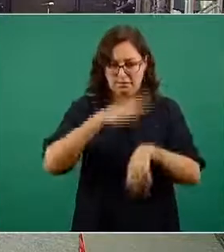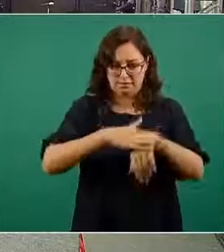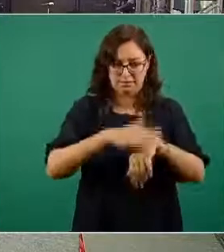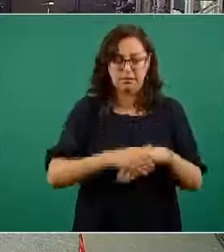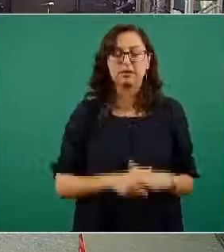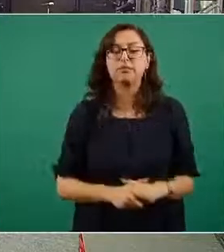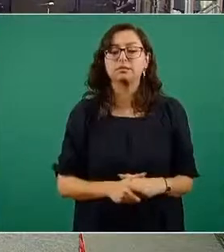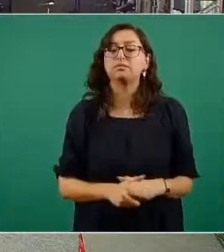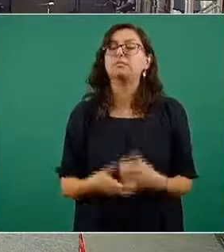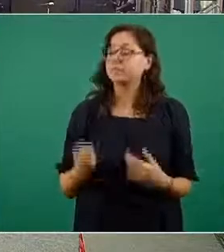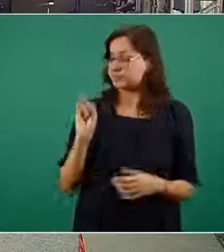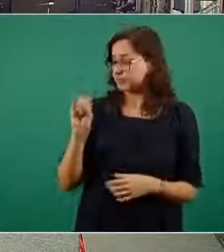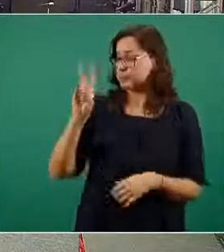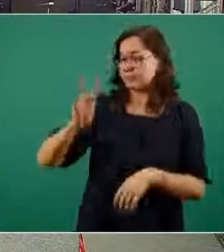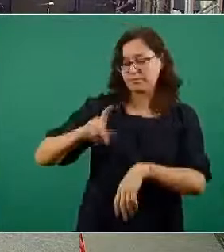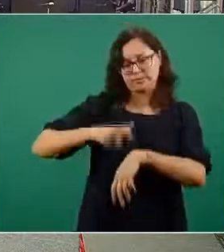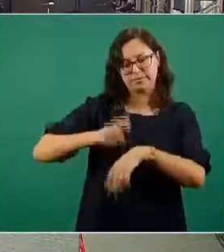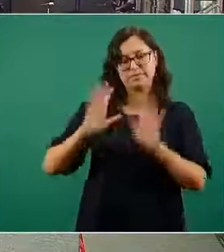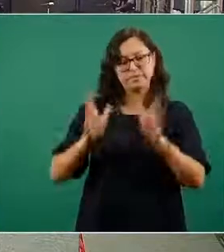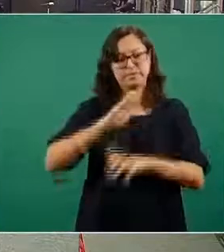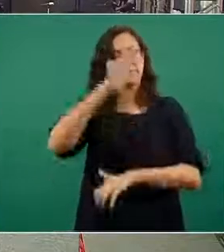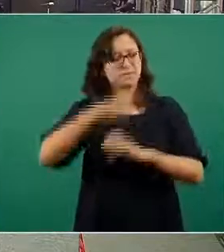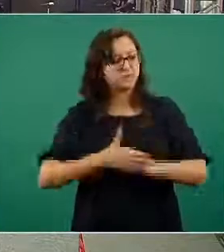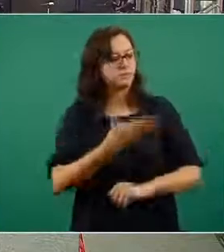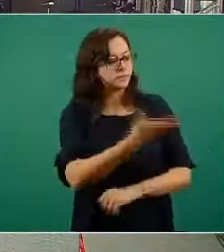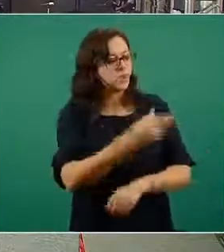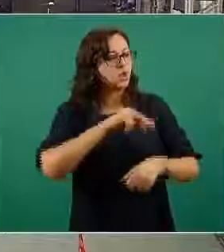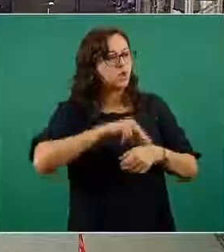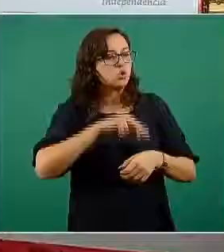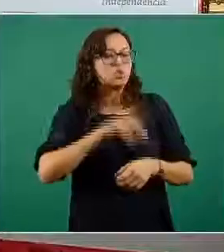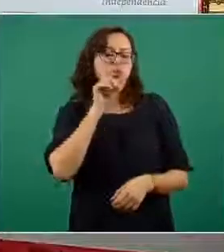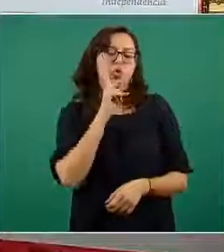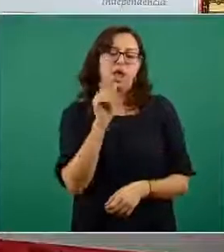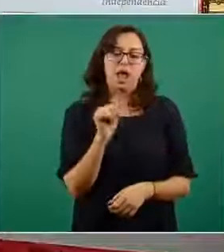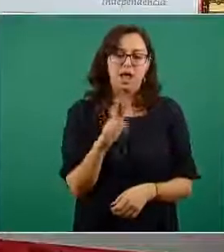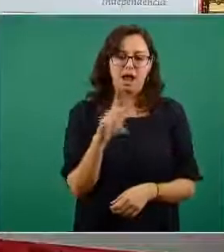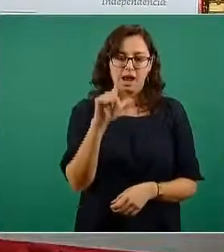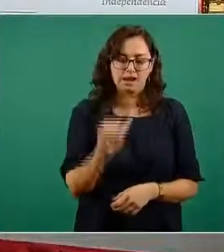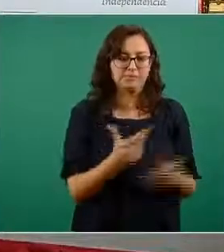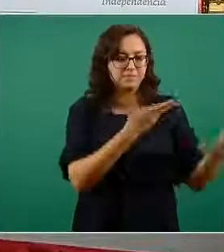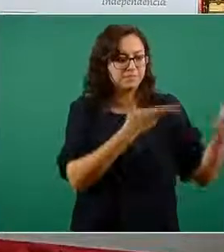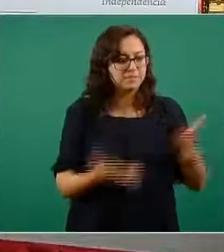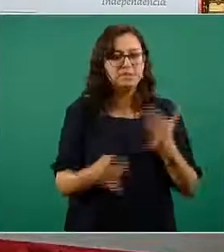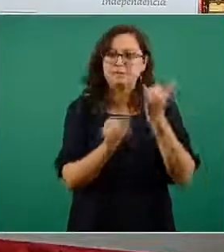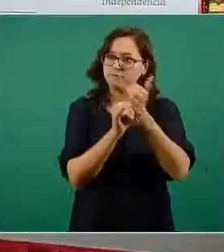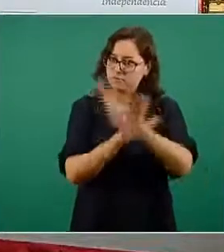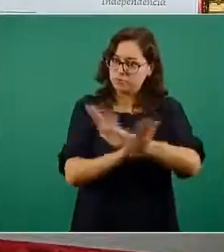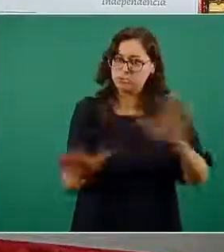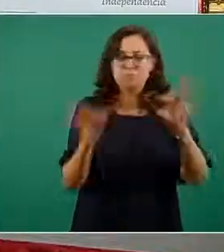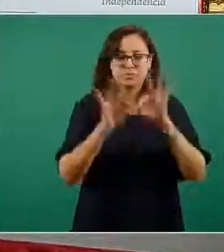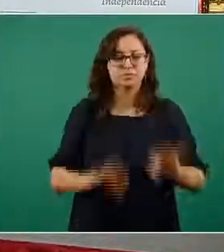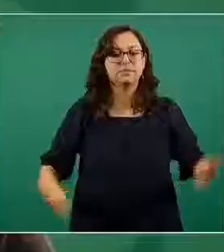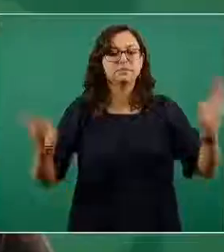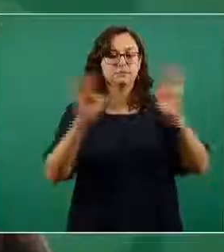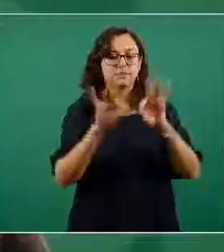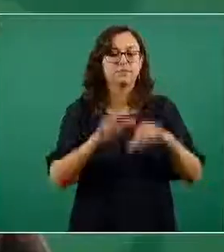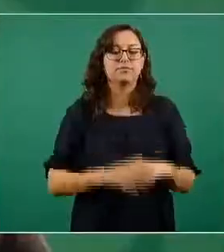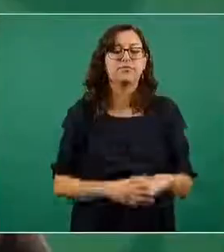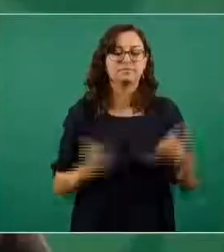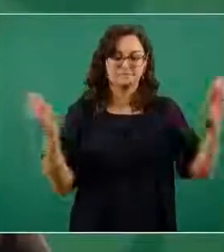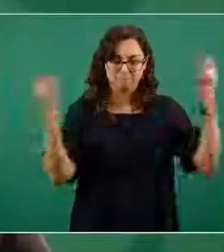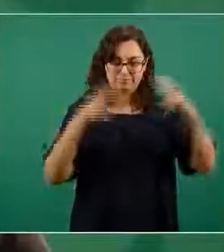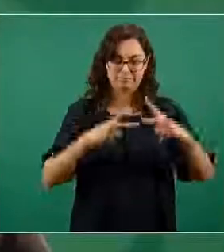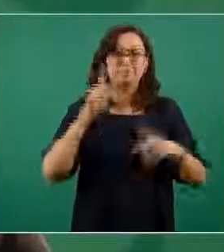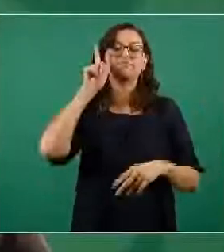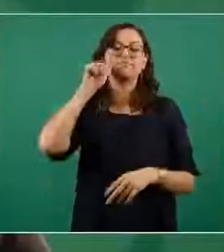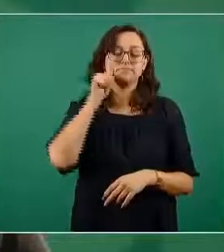al término de la conferencia le agradecemos a la doctora Carla Bricheski por su presencia y por la importante información que transmitió y bueno esperamos vernos